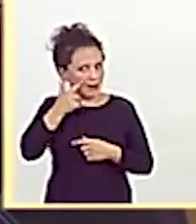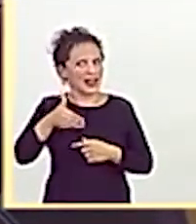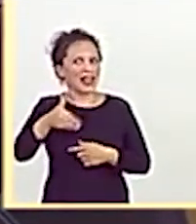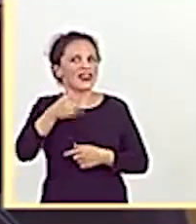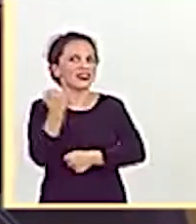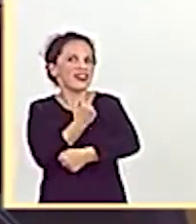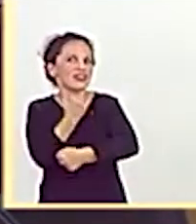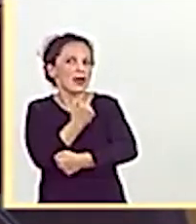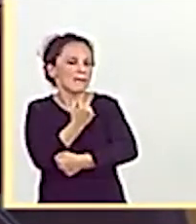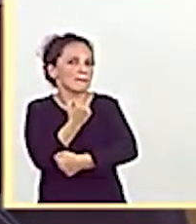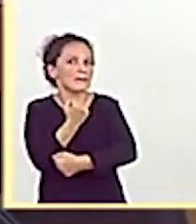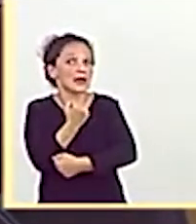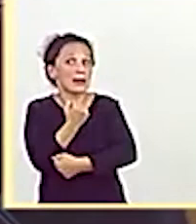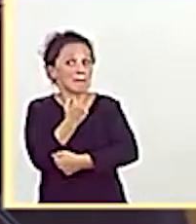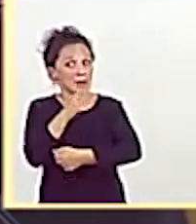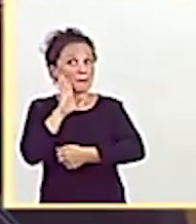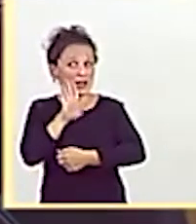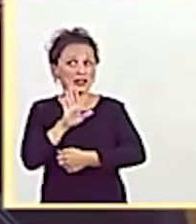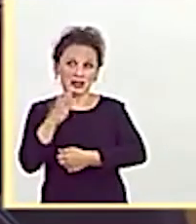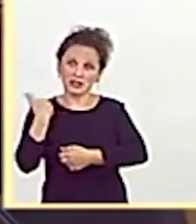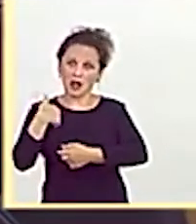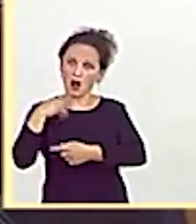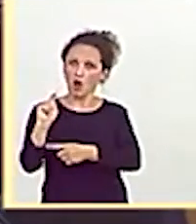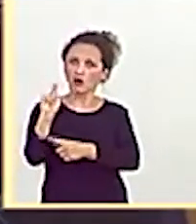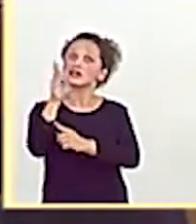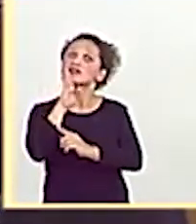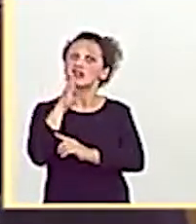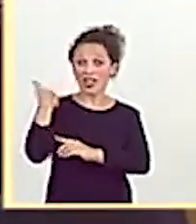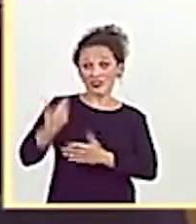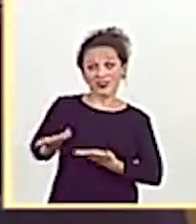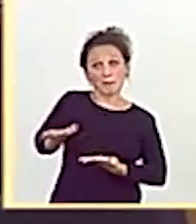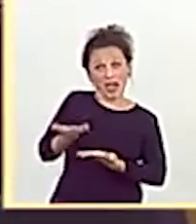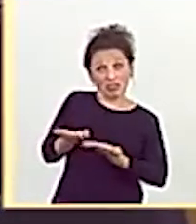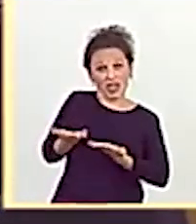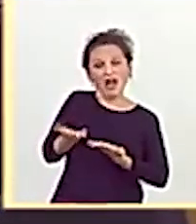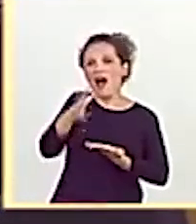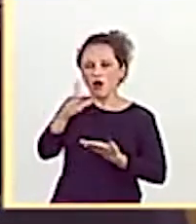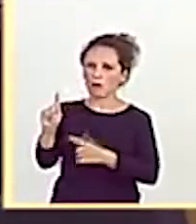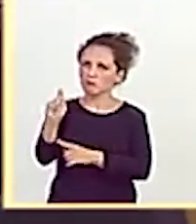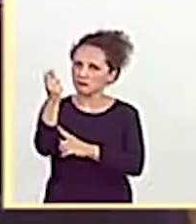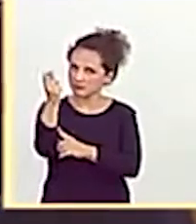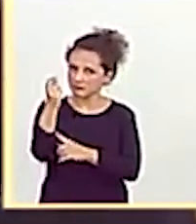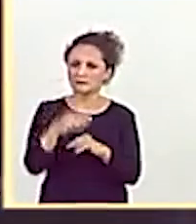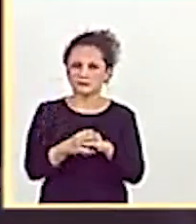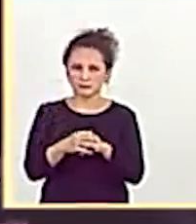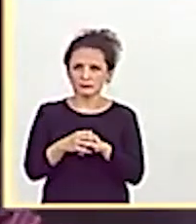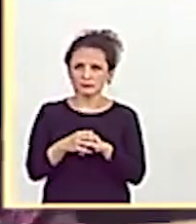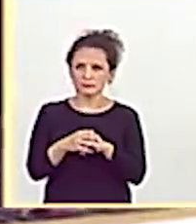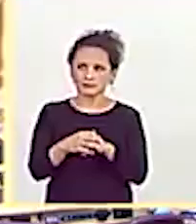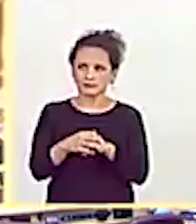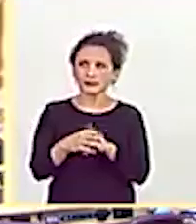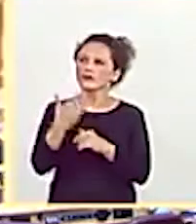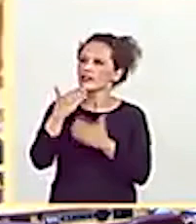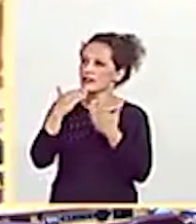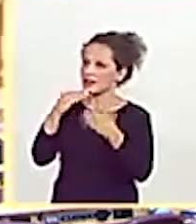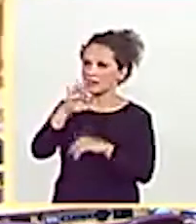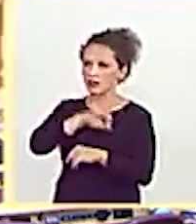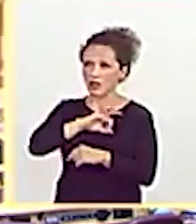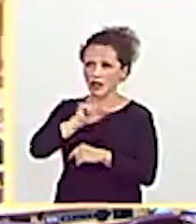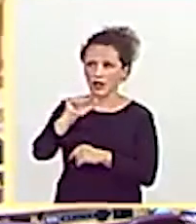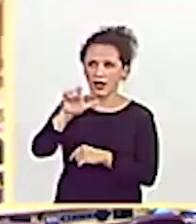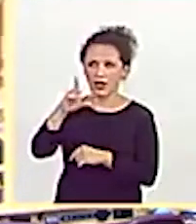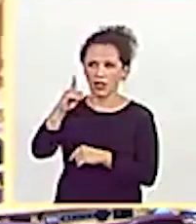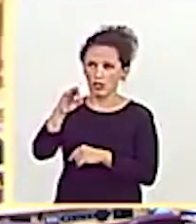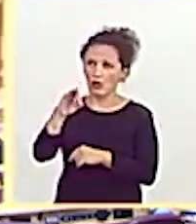pero de forma ágil ha podido conseguir lo que entonces demandaban. Gracias Gracias, senadora Edo. Señora